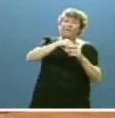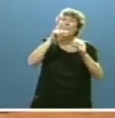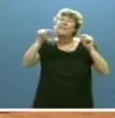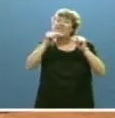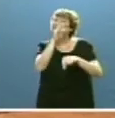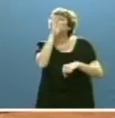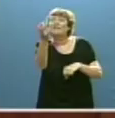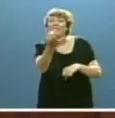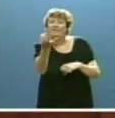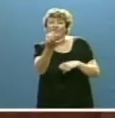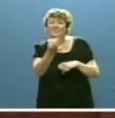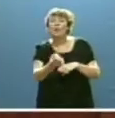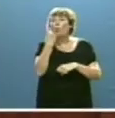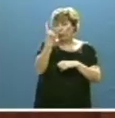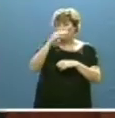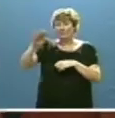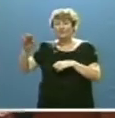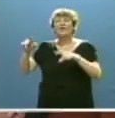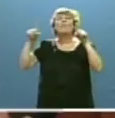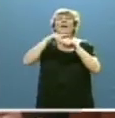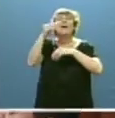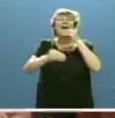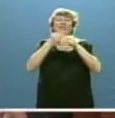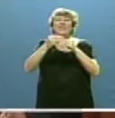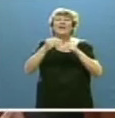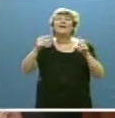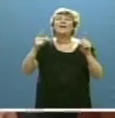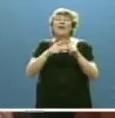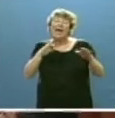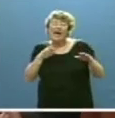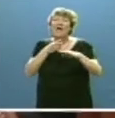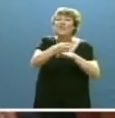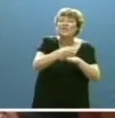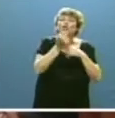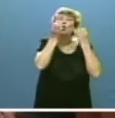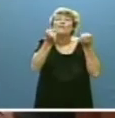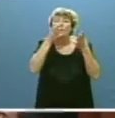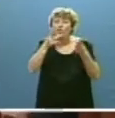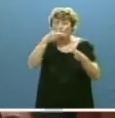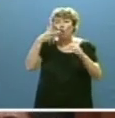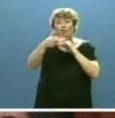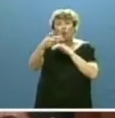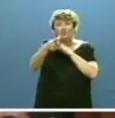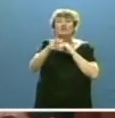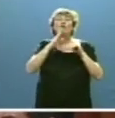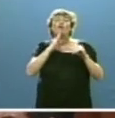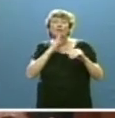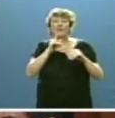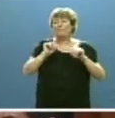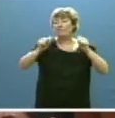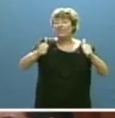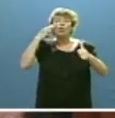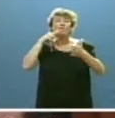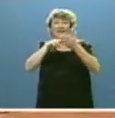uno, regular el ejercicio del derecho de acceso a la información ante las Cortes en el marco del principio de